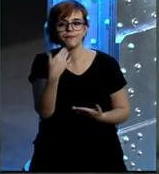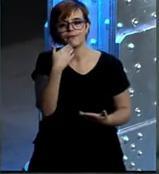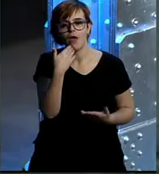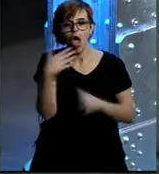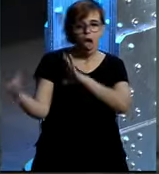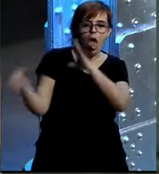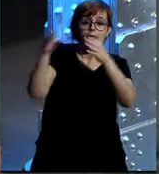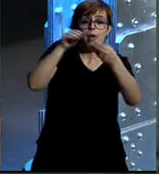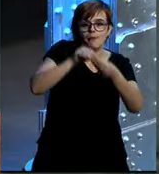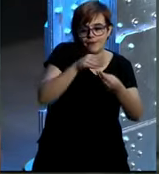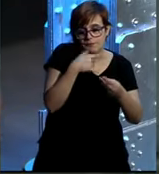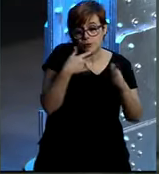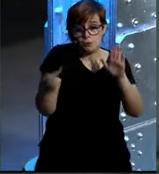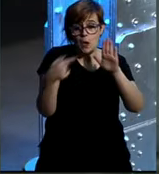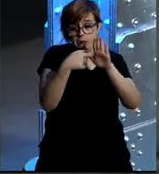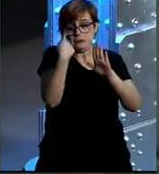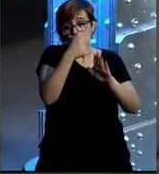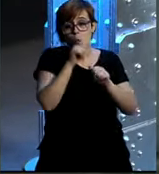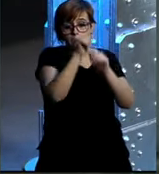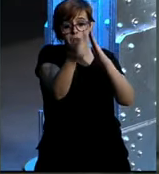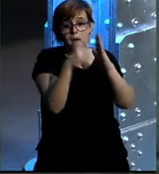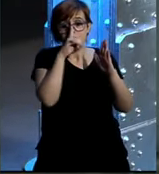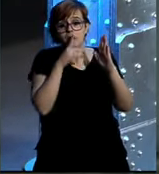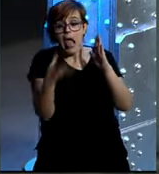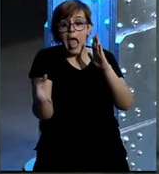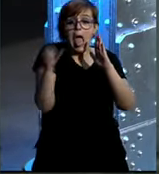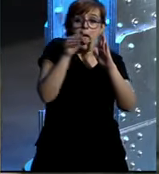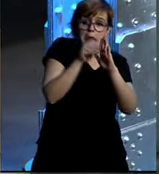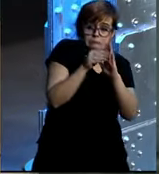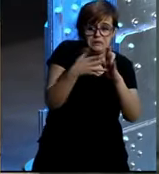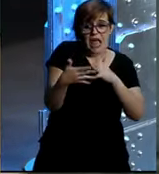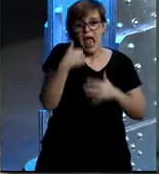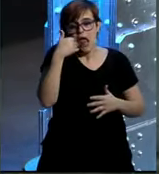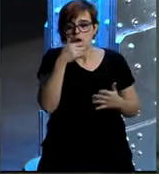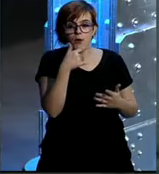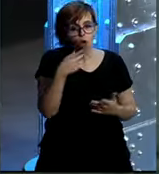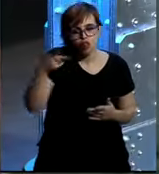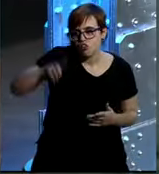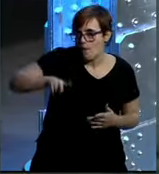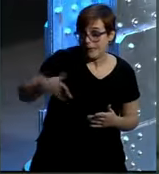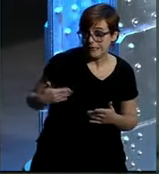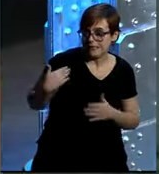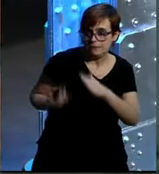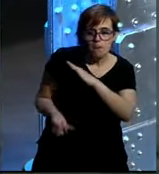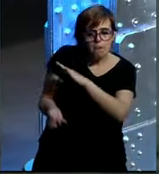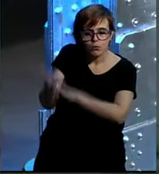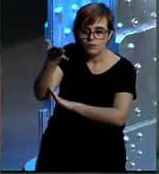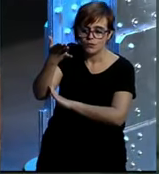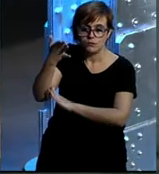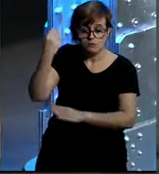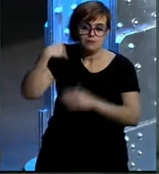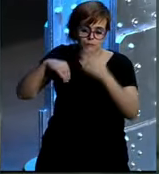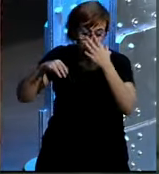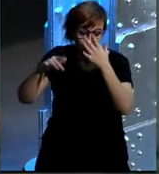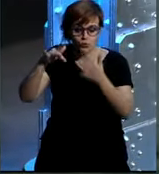poco o podíamos hacer poco. Ahora acabamos de lanzar una nueva web hace exactamente dos meses que también la gestiona,